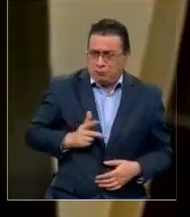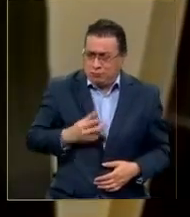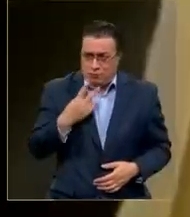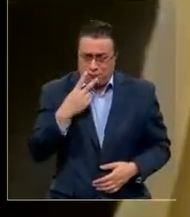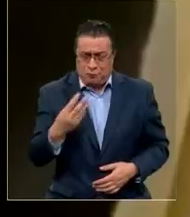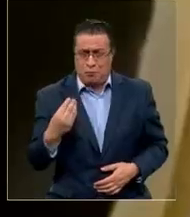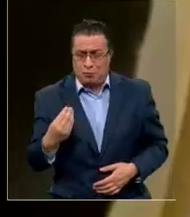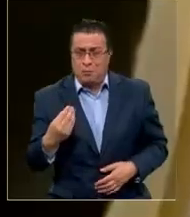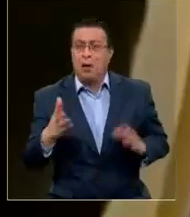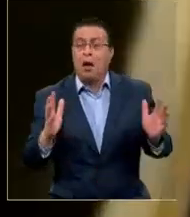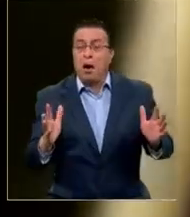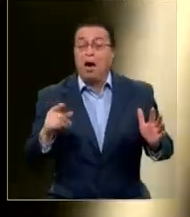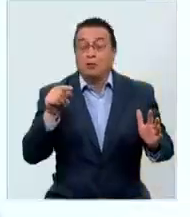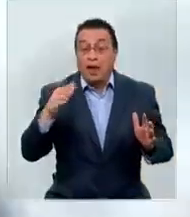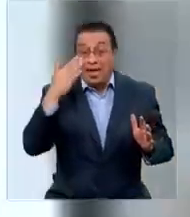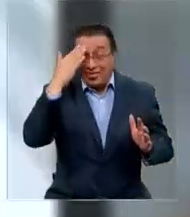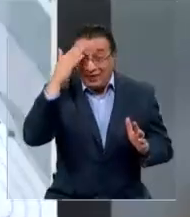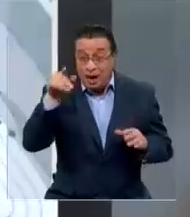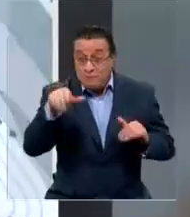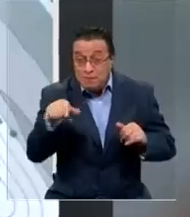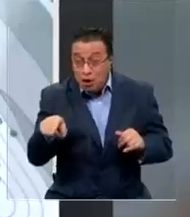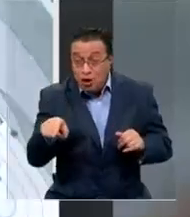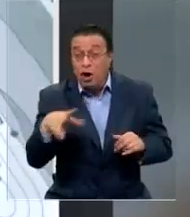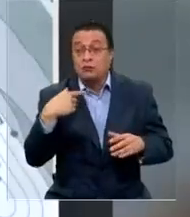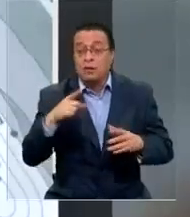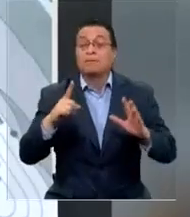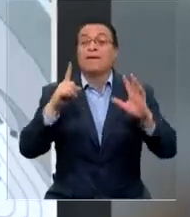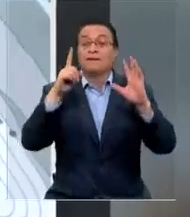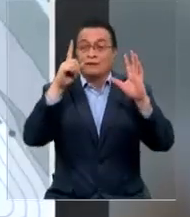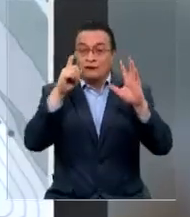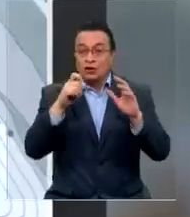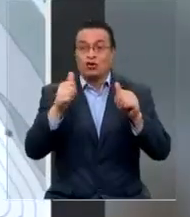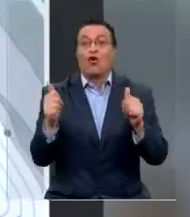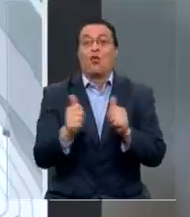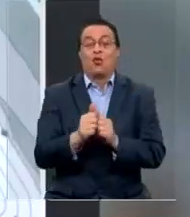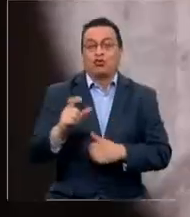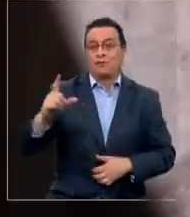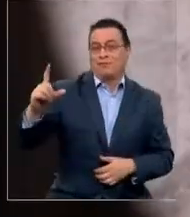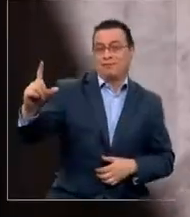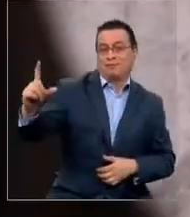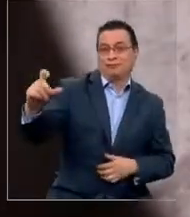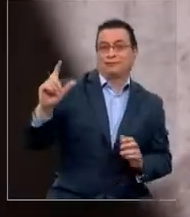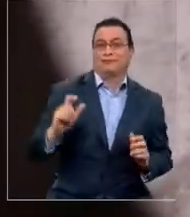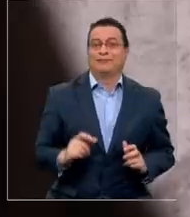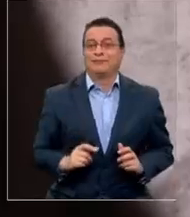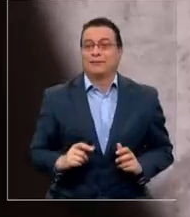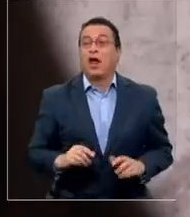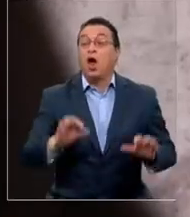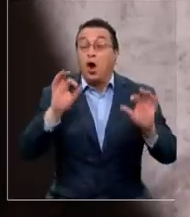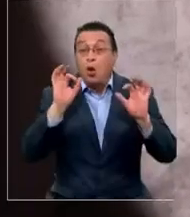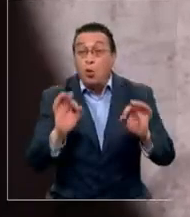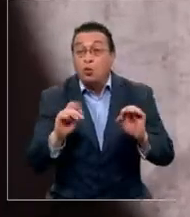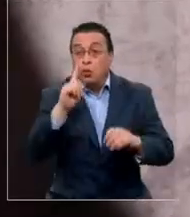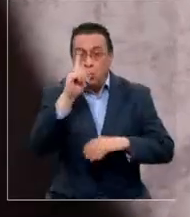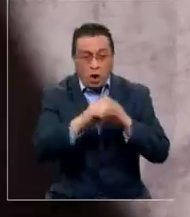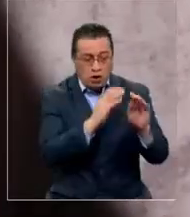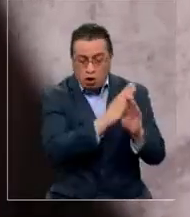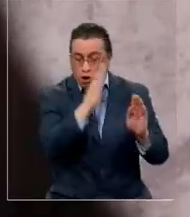Es más, el mismo día de este repudiable acoso, se sacaron unas fotos juntos. Justo un año justo pasó.